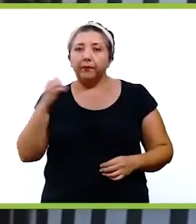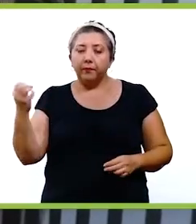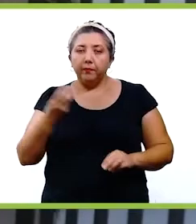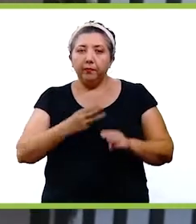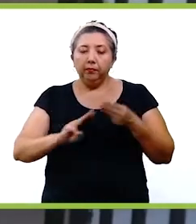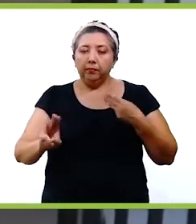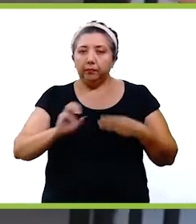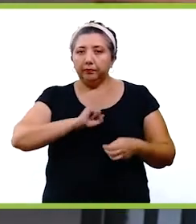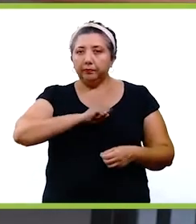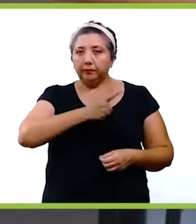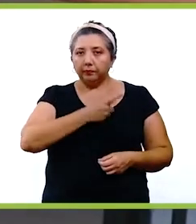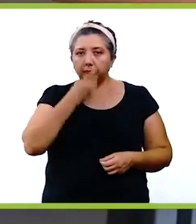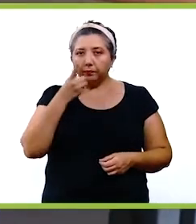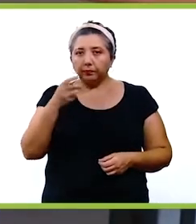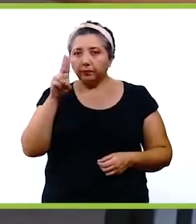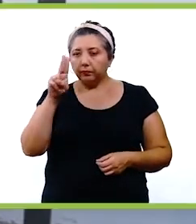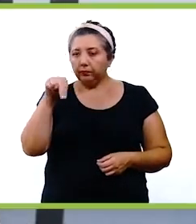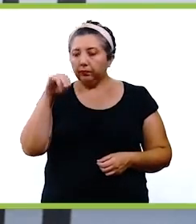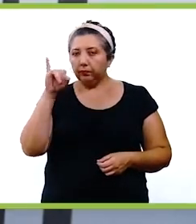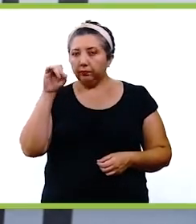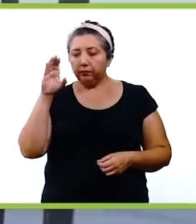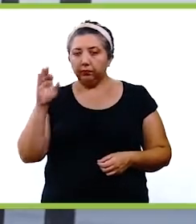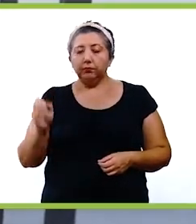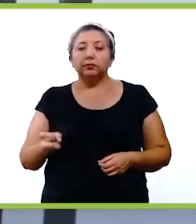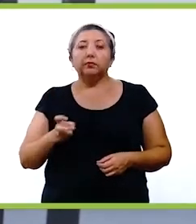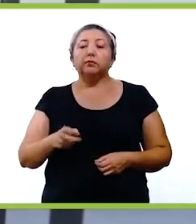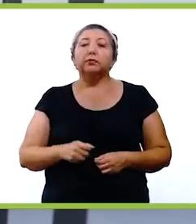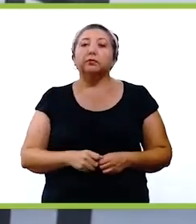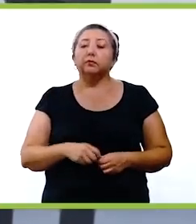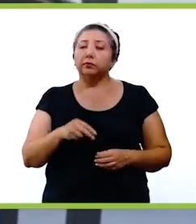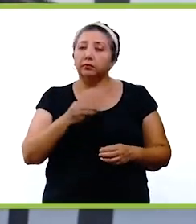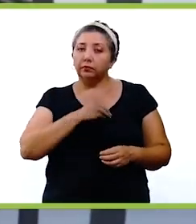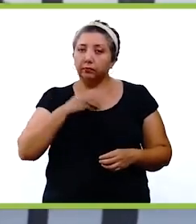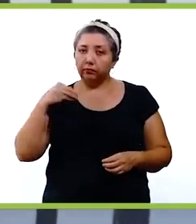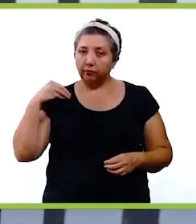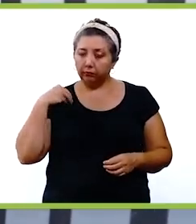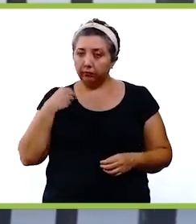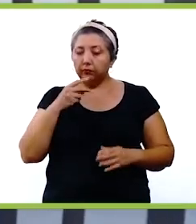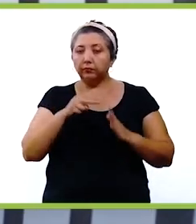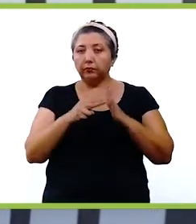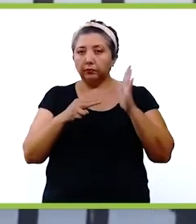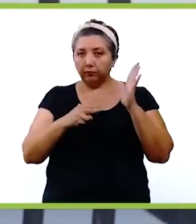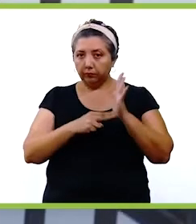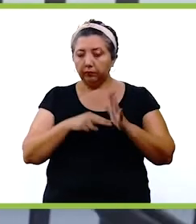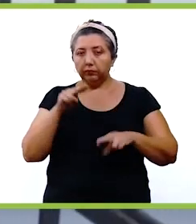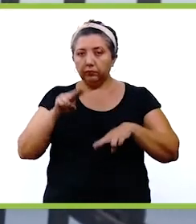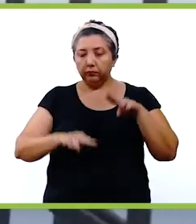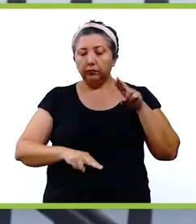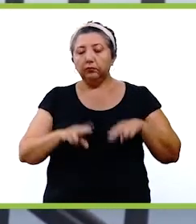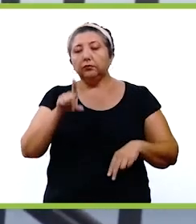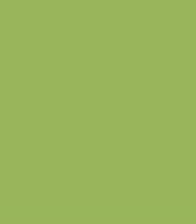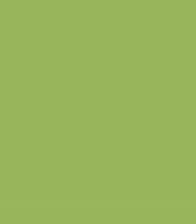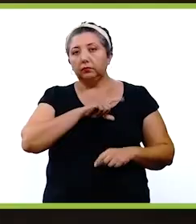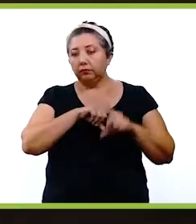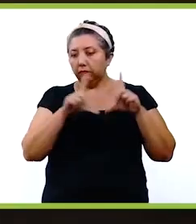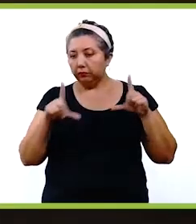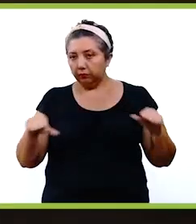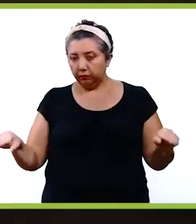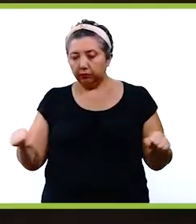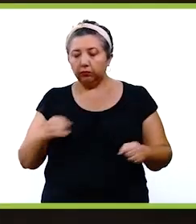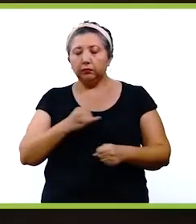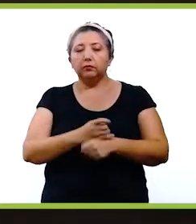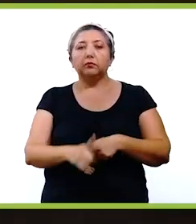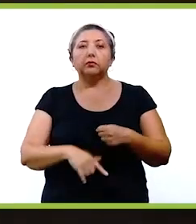Mundial de la Salud, con la UNICEF, para que estos protocolos cumplan los más altos estándares a nivel no solamente nacional, sino a nivel